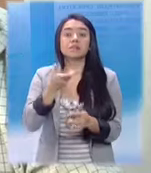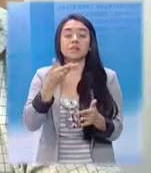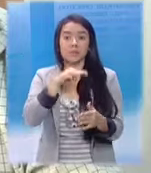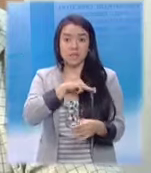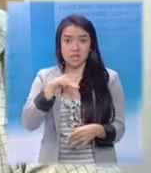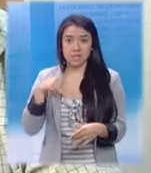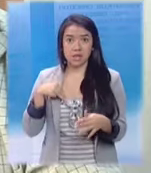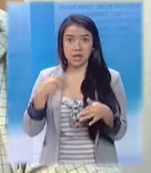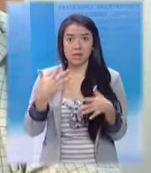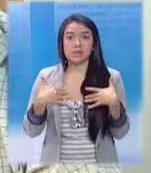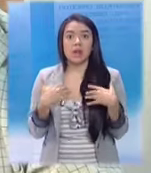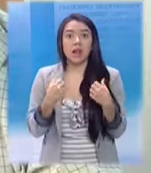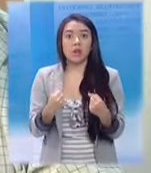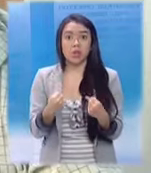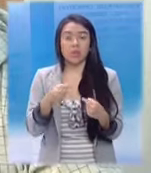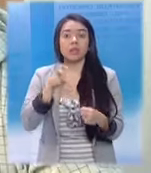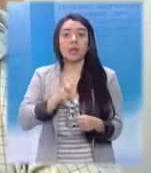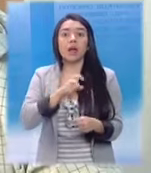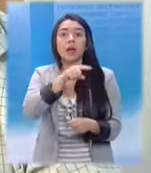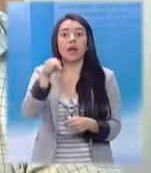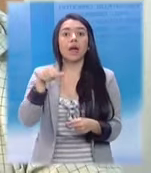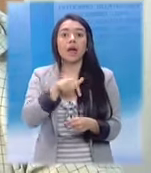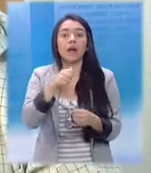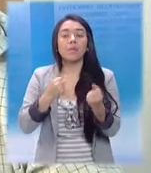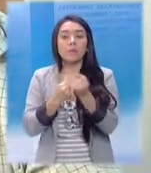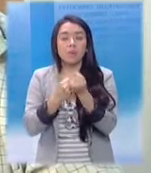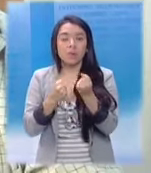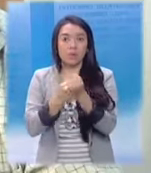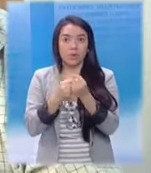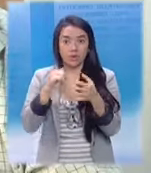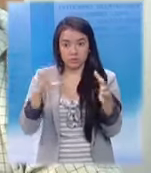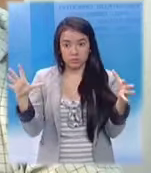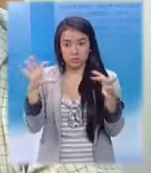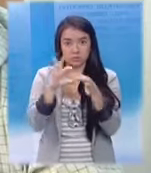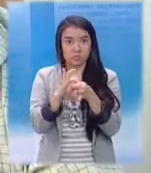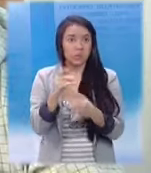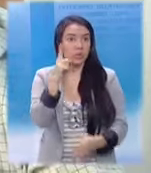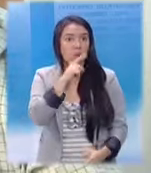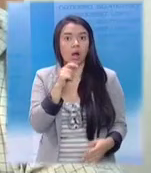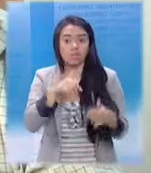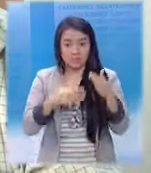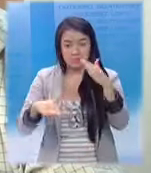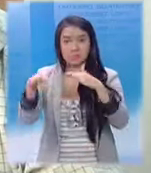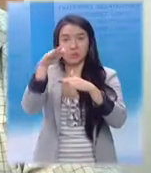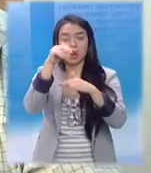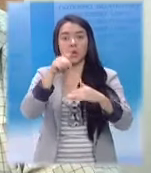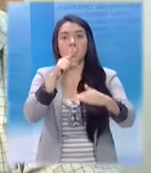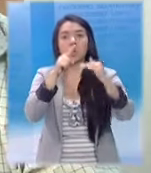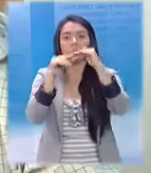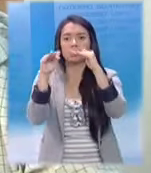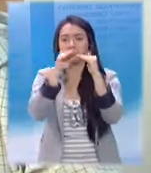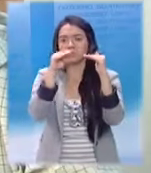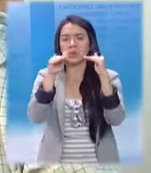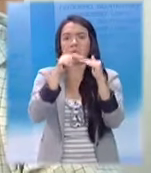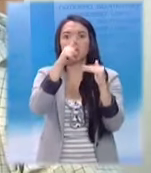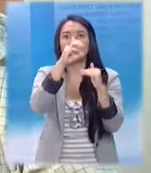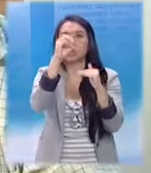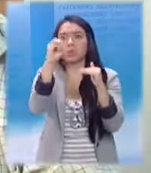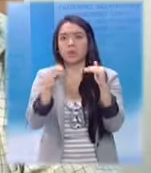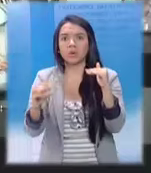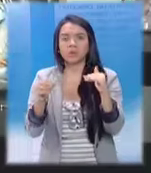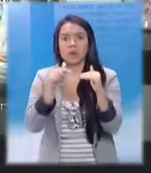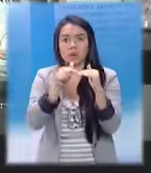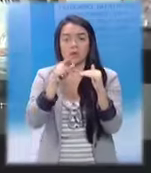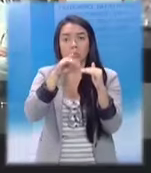Pública y Asistencia Social que debiese de incrementarse más allá del 1% del PIB que hoy se le